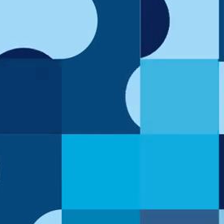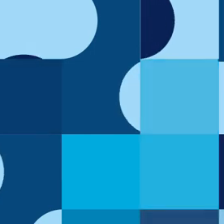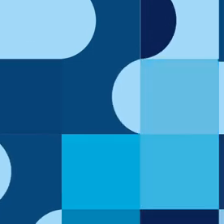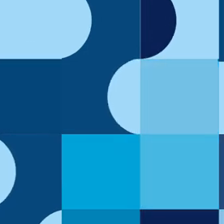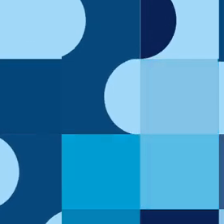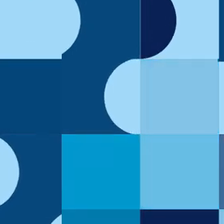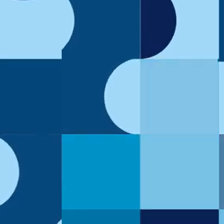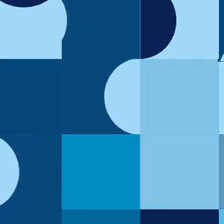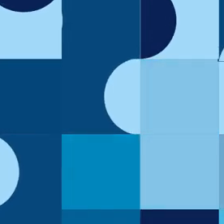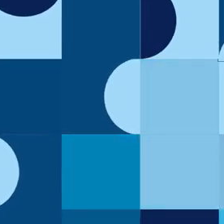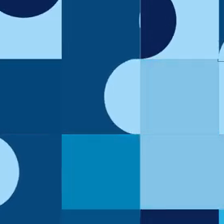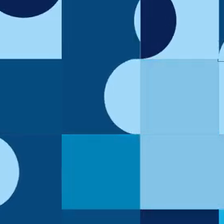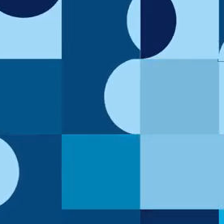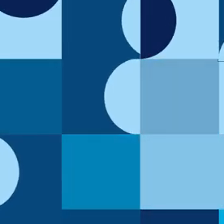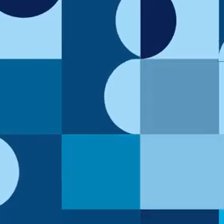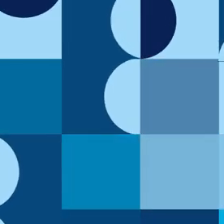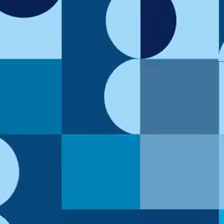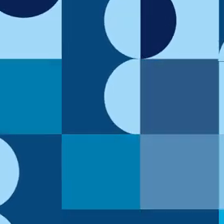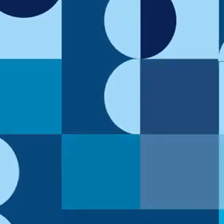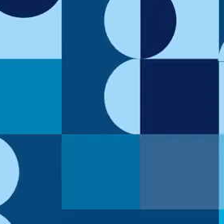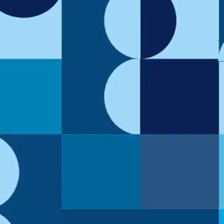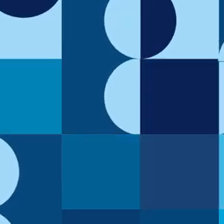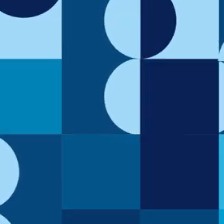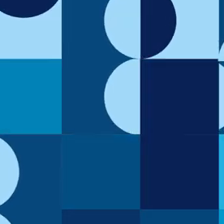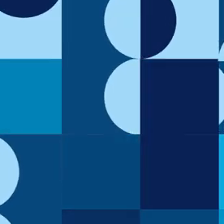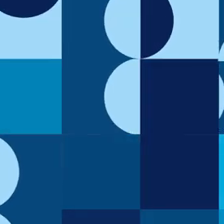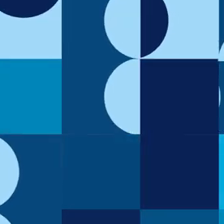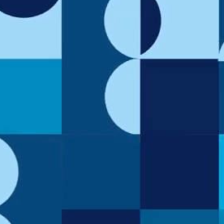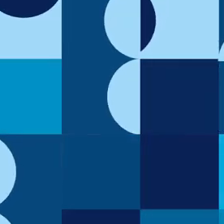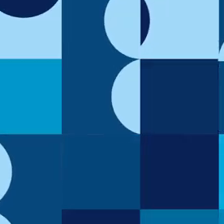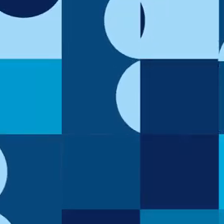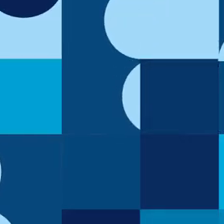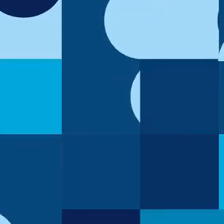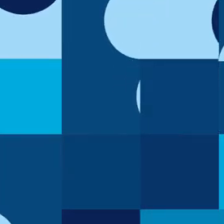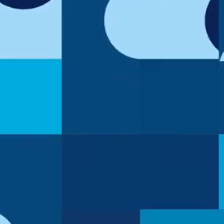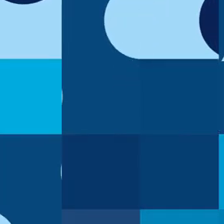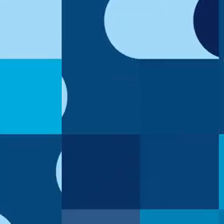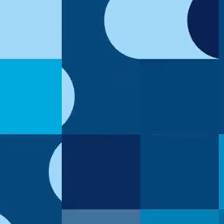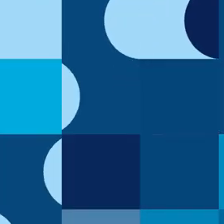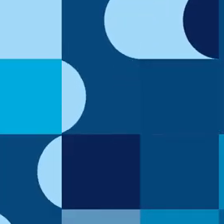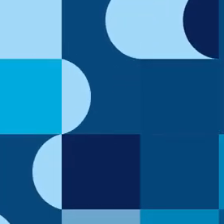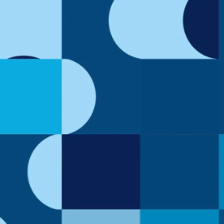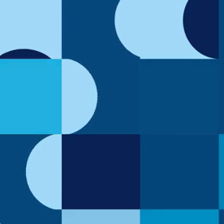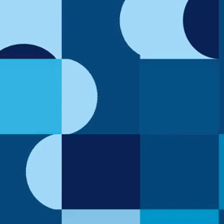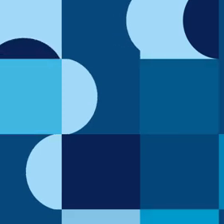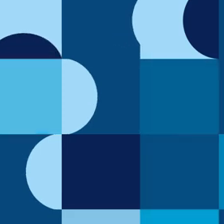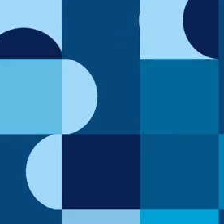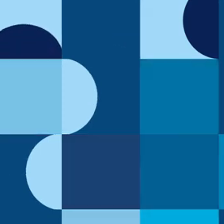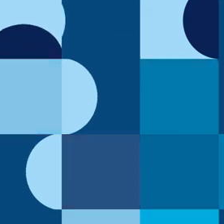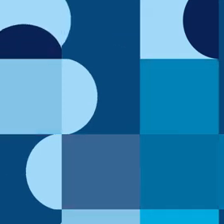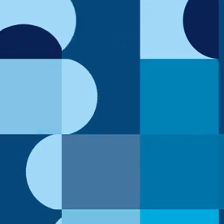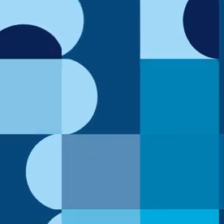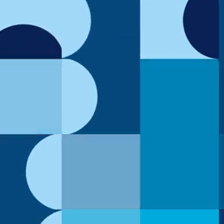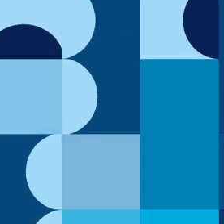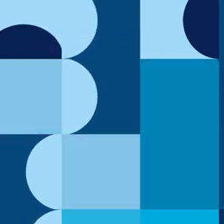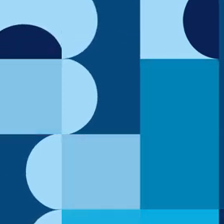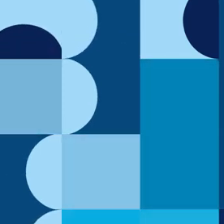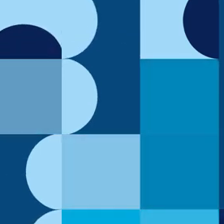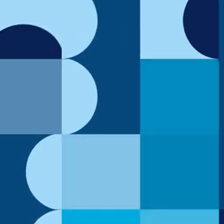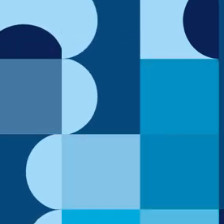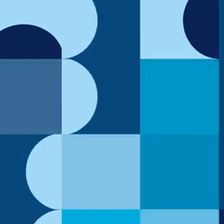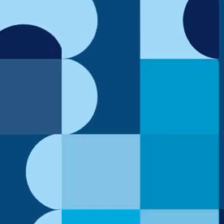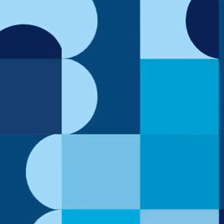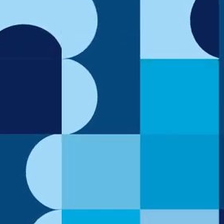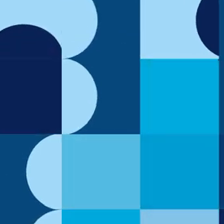Fonseca Tortós, Luis Demetrio Tinoco, Luis Ferrero Acosta de la sede del Pacífico, el recinto de Grecia, el recinto de